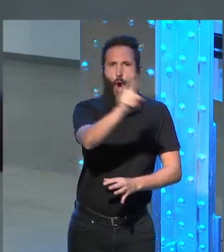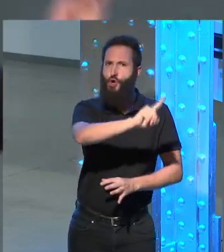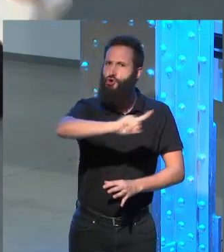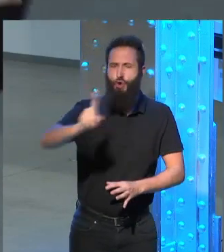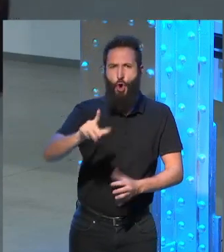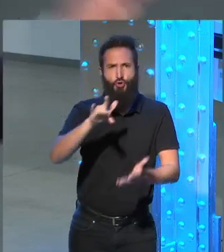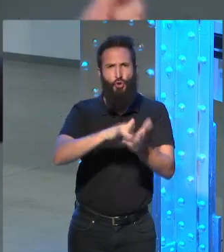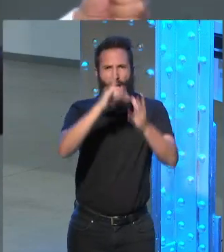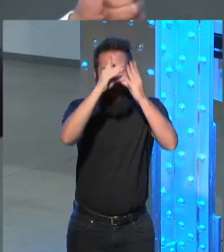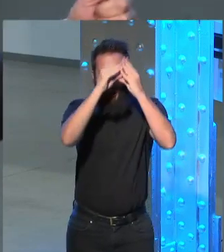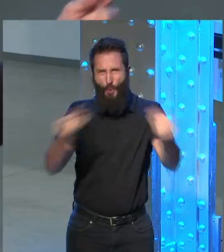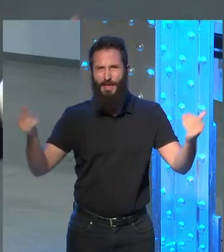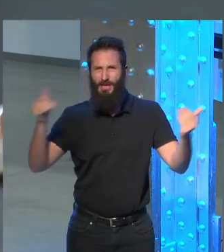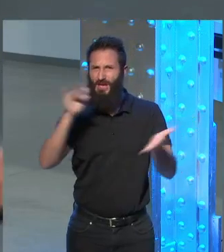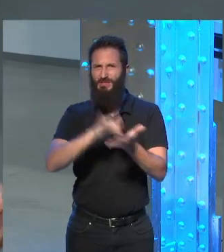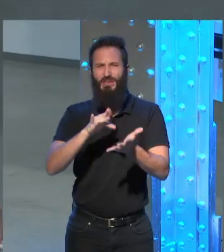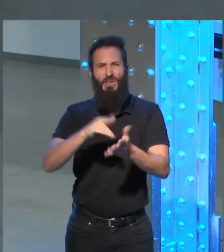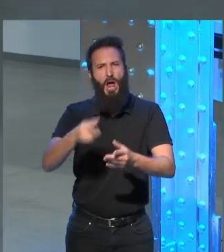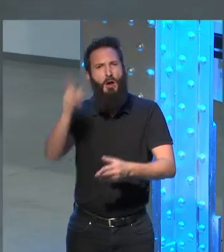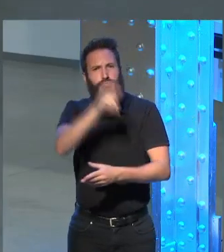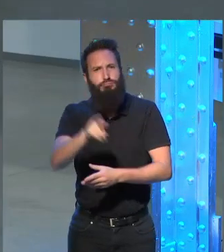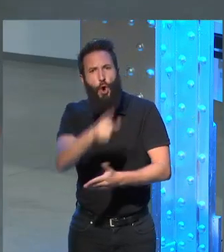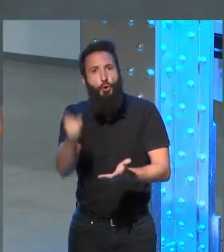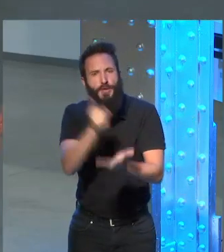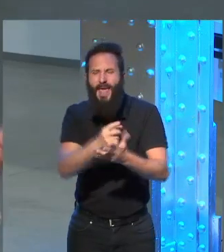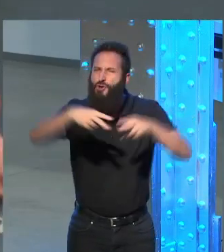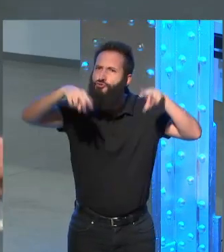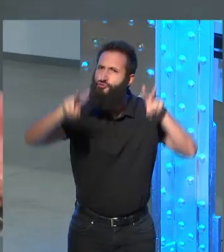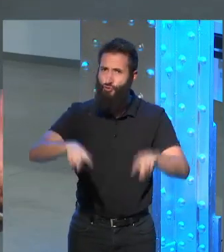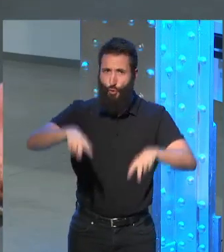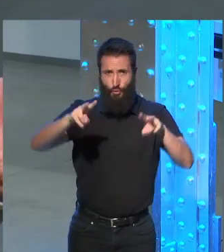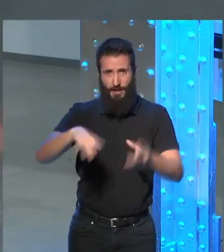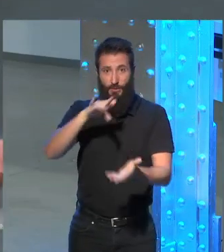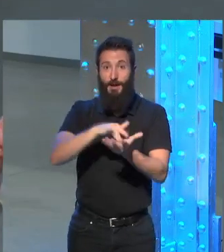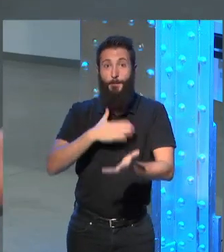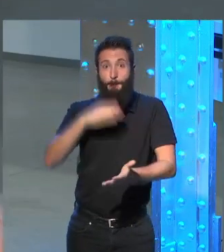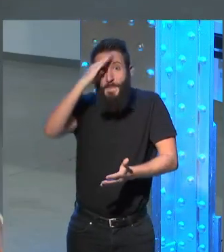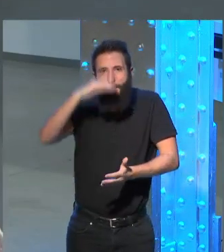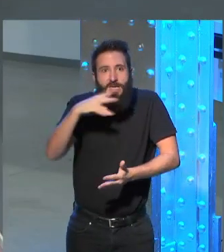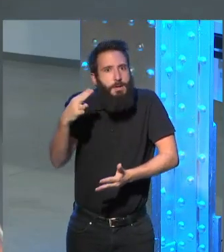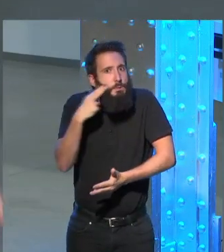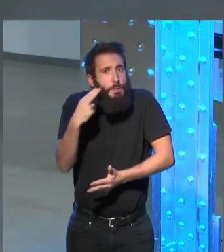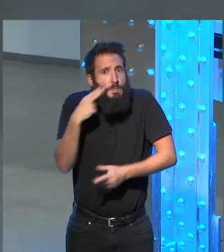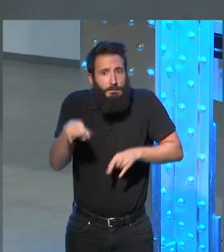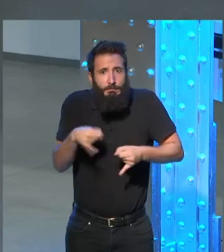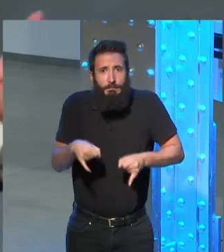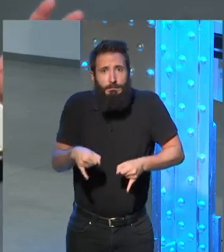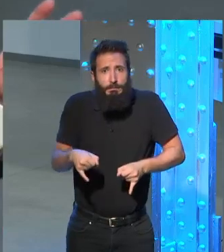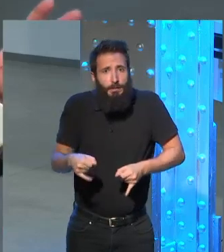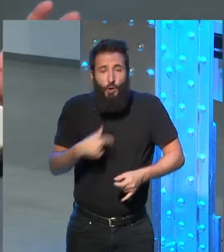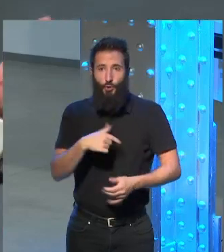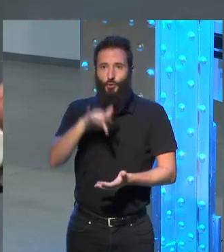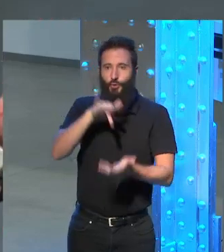olvídate no vuelvas a decir nunca más esto y me dijo se moría de miedo mi padre yo me quedé